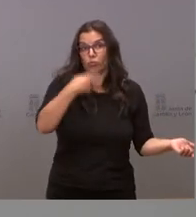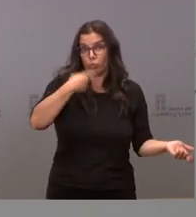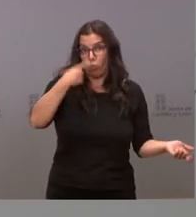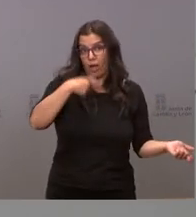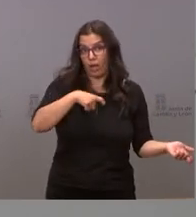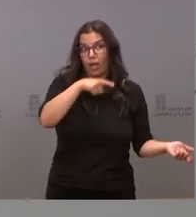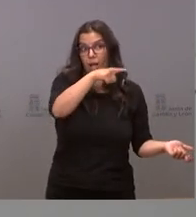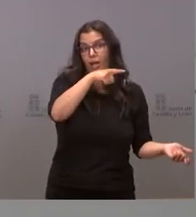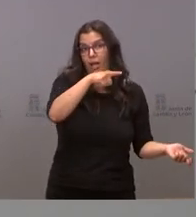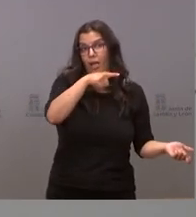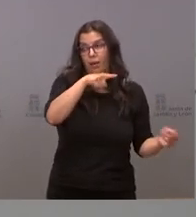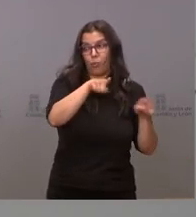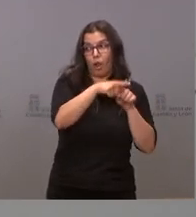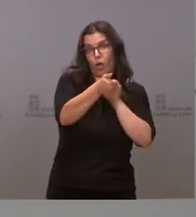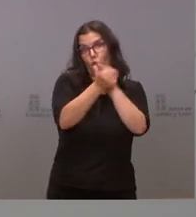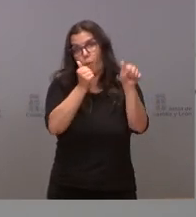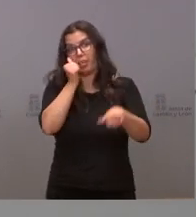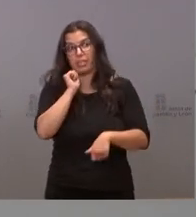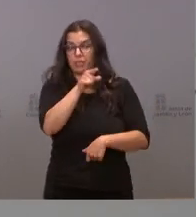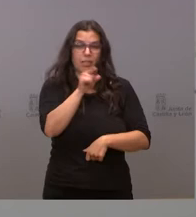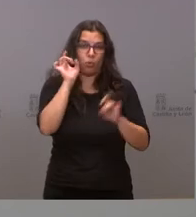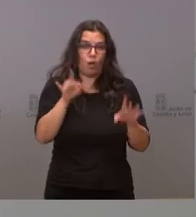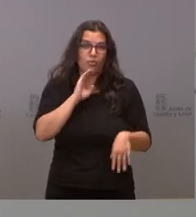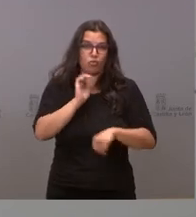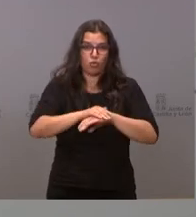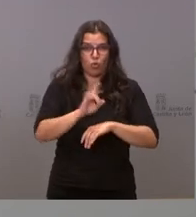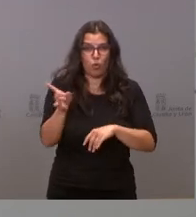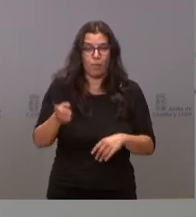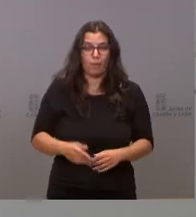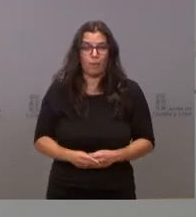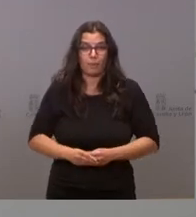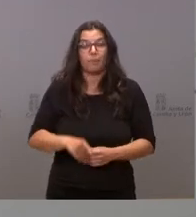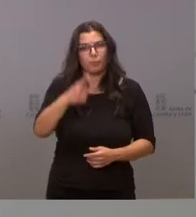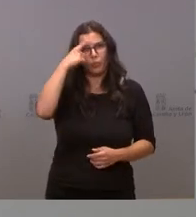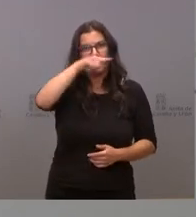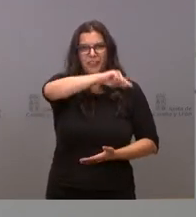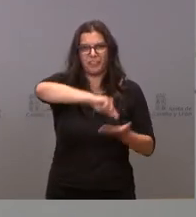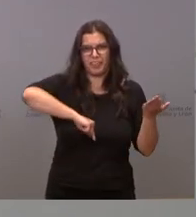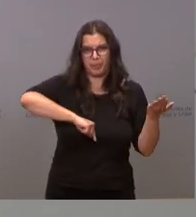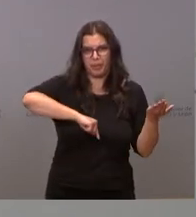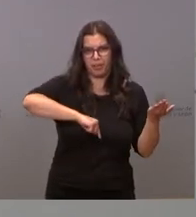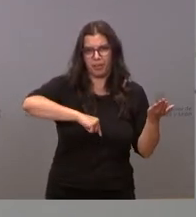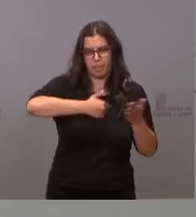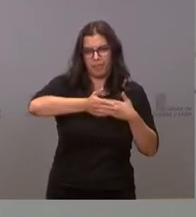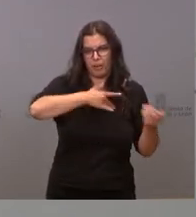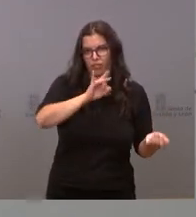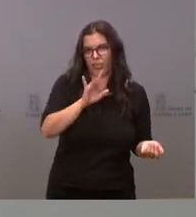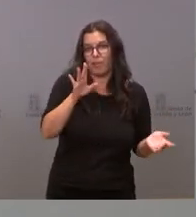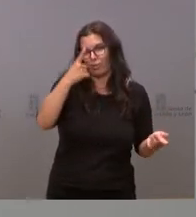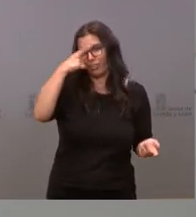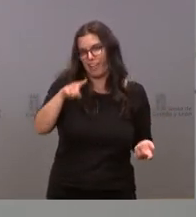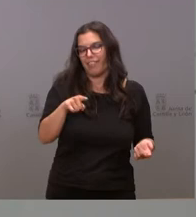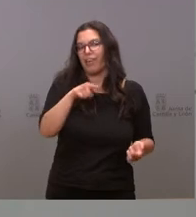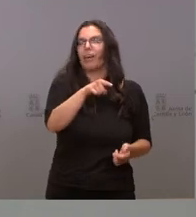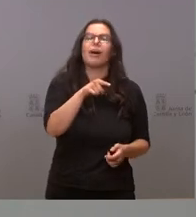del señor Sánchez, no ha cumplido. Saben ustedes que firmó el pacto, pero también saben ustedes que no